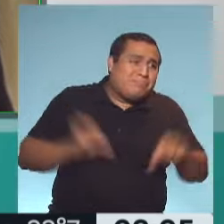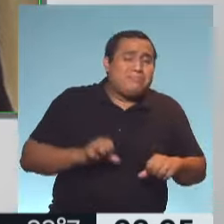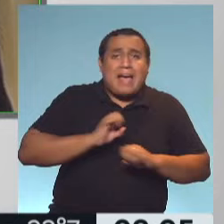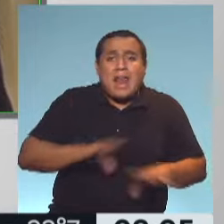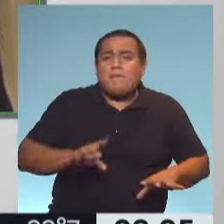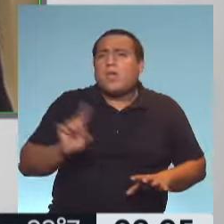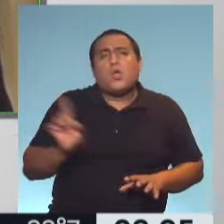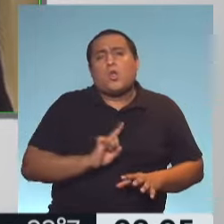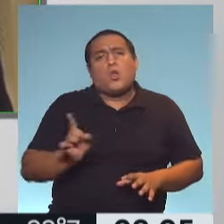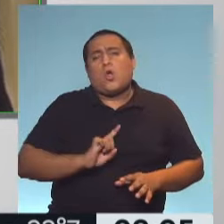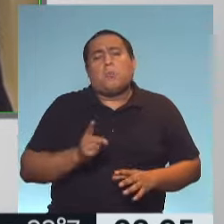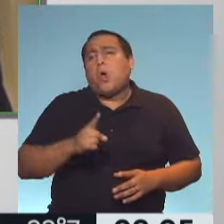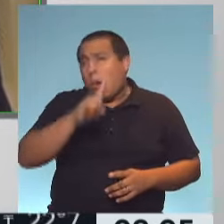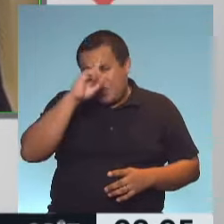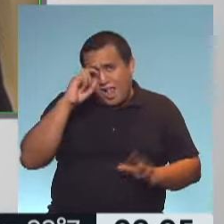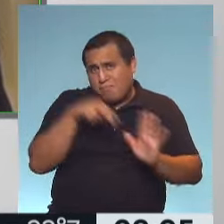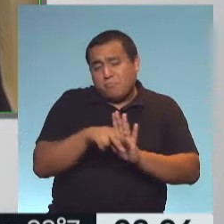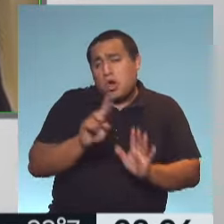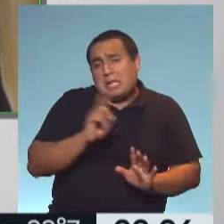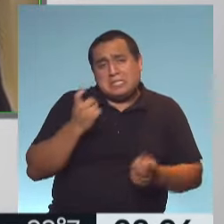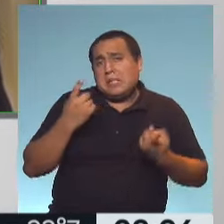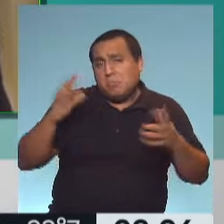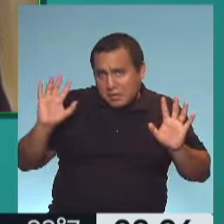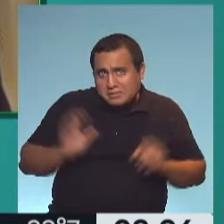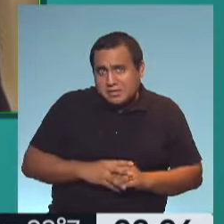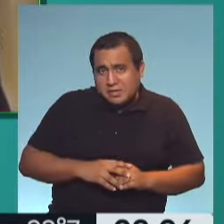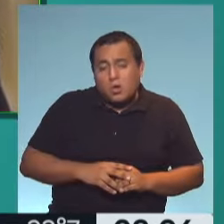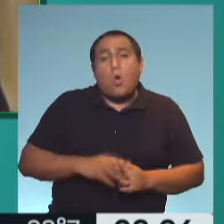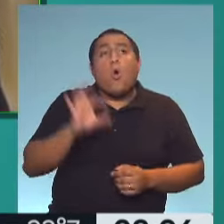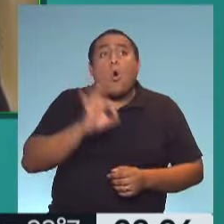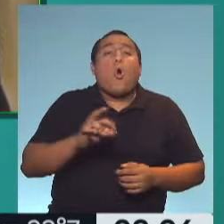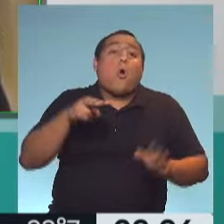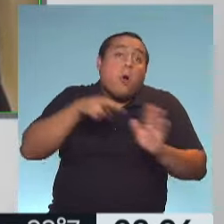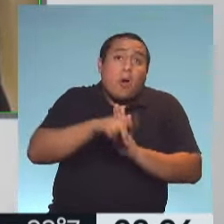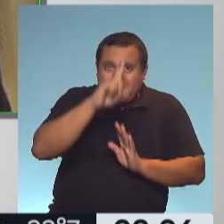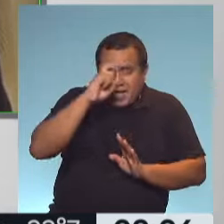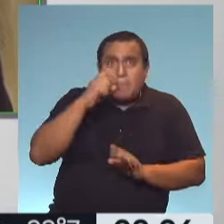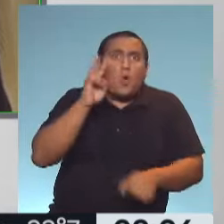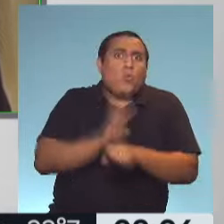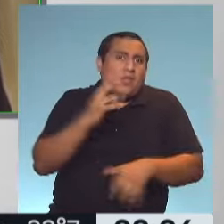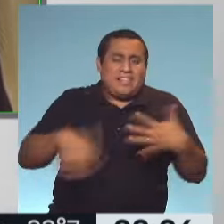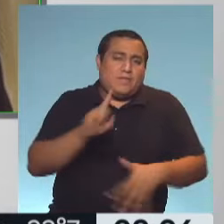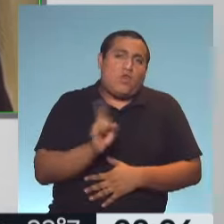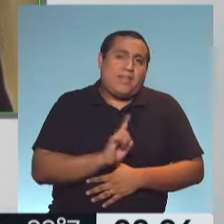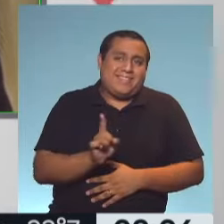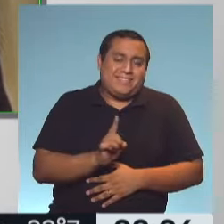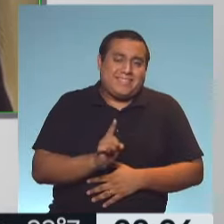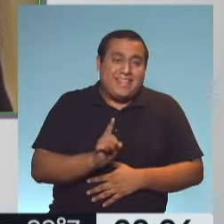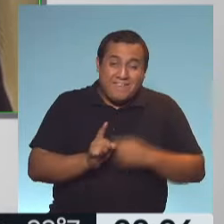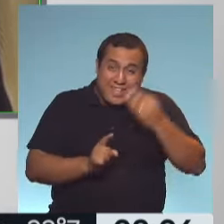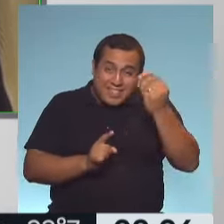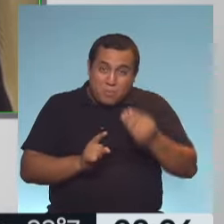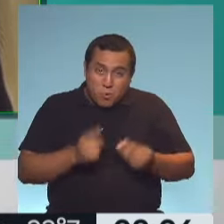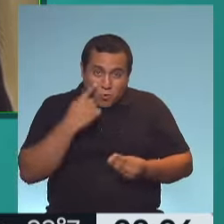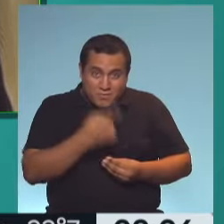que tenga menos hospitalizaciones o que su hospitalización no llegue a la unidad de cuidado intensivo. Cuando vimos ese gráfico vemos que